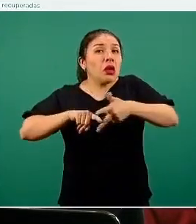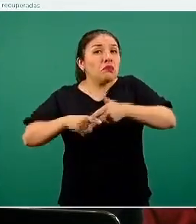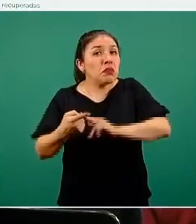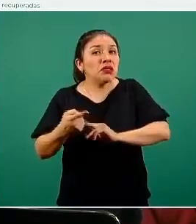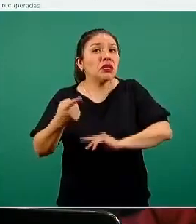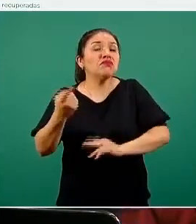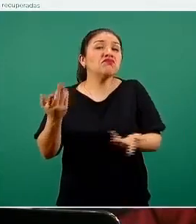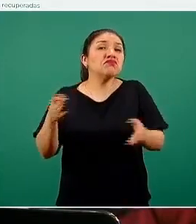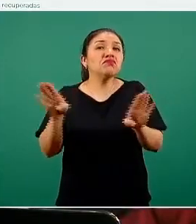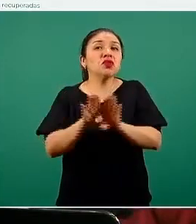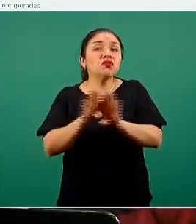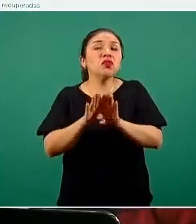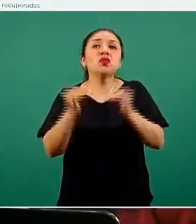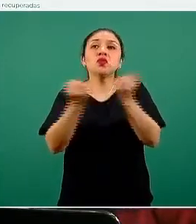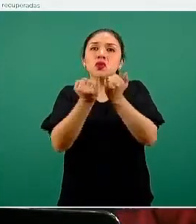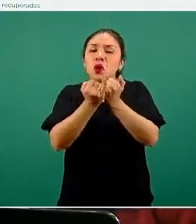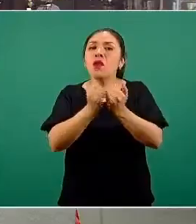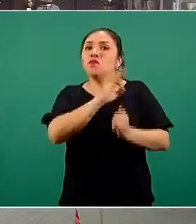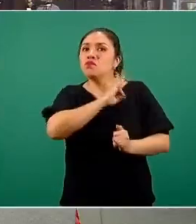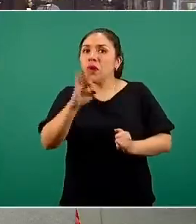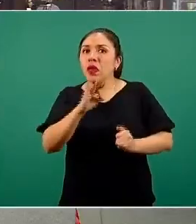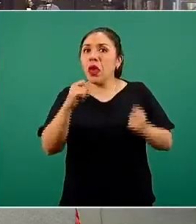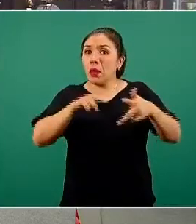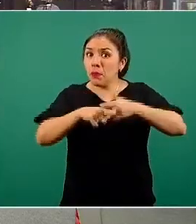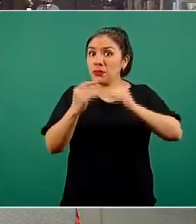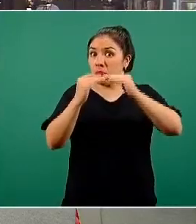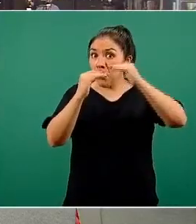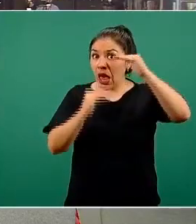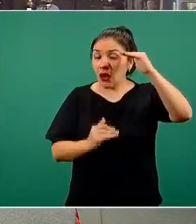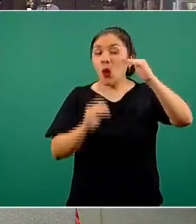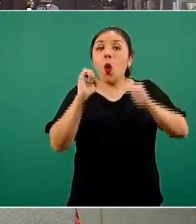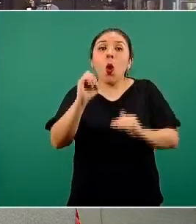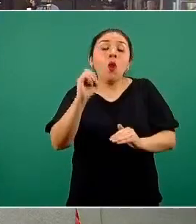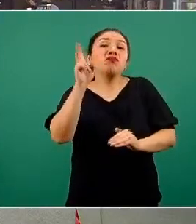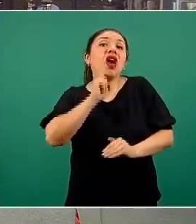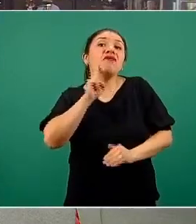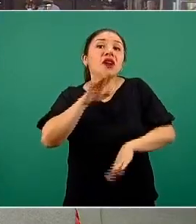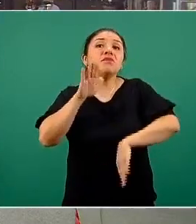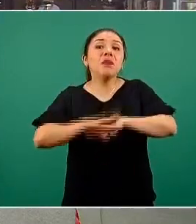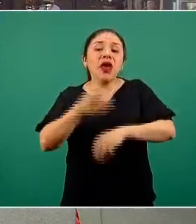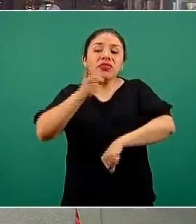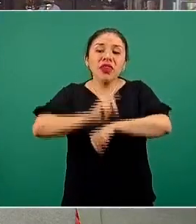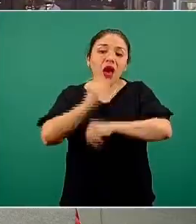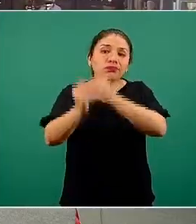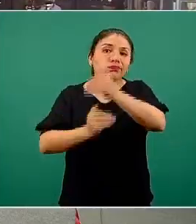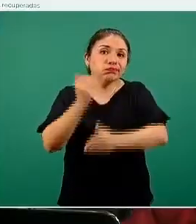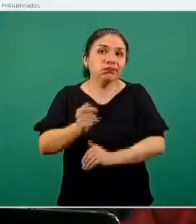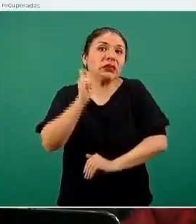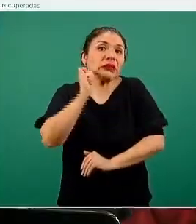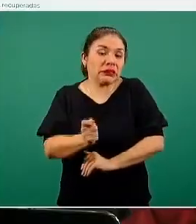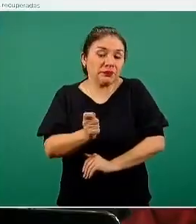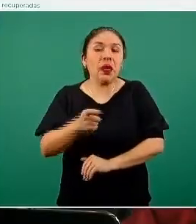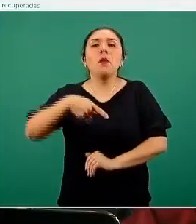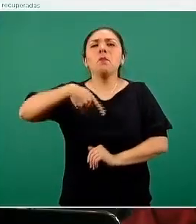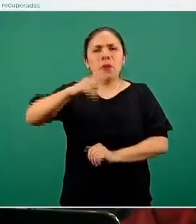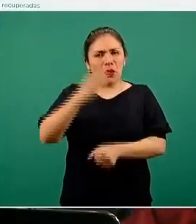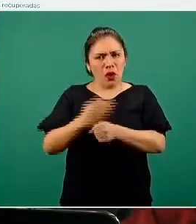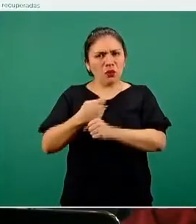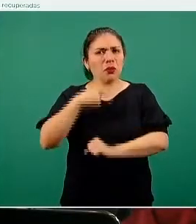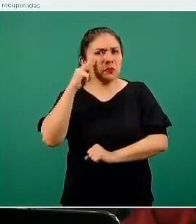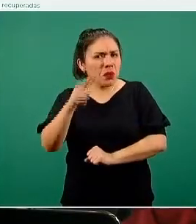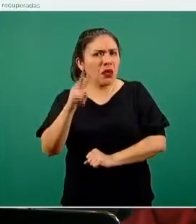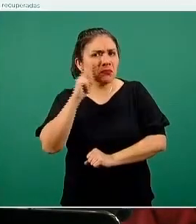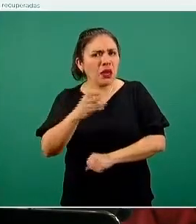inclusive a también a su vez disminuir, pero bueno, eso lo vamos a ver en siguientes días. Al menos lo que sí hemos